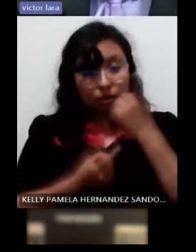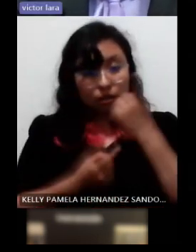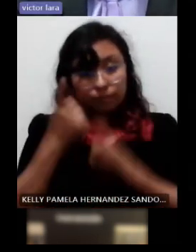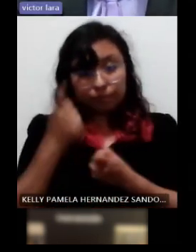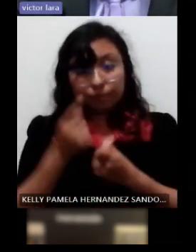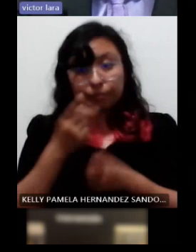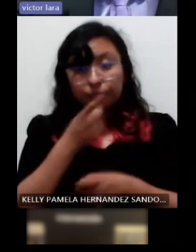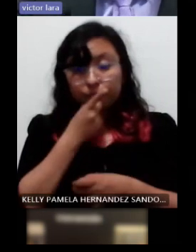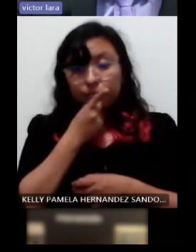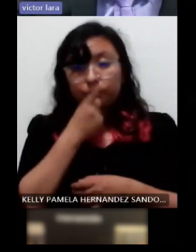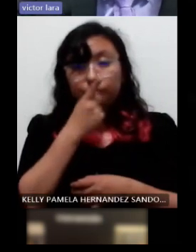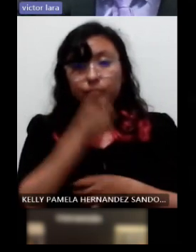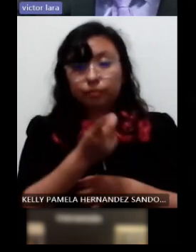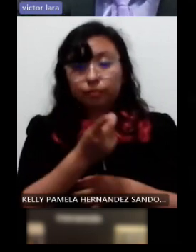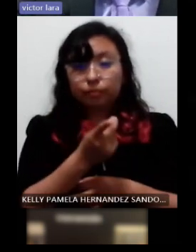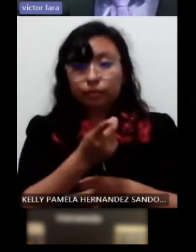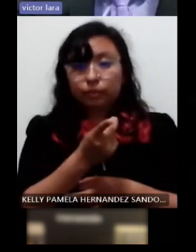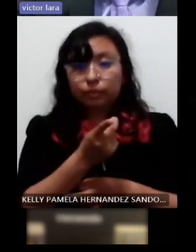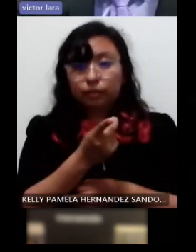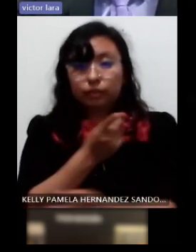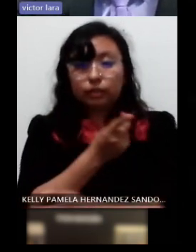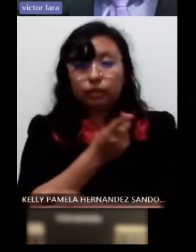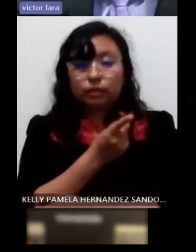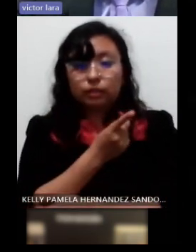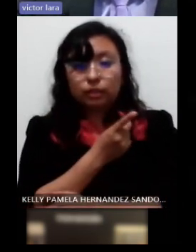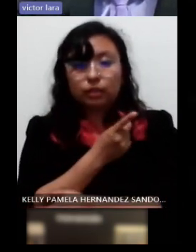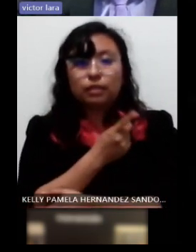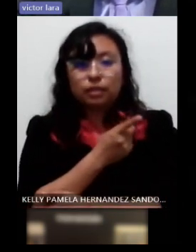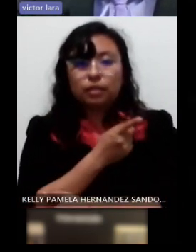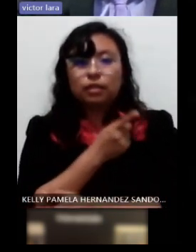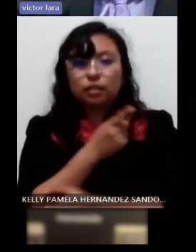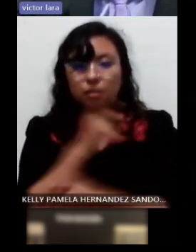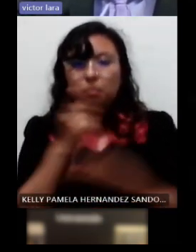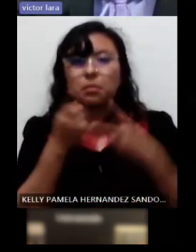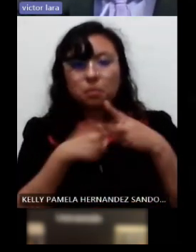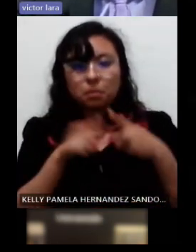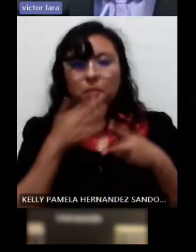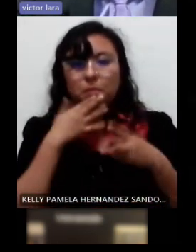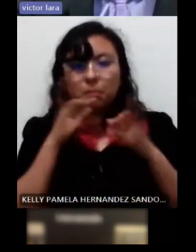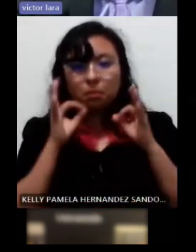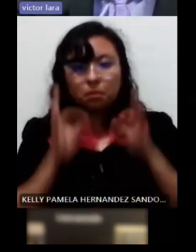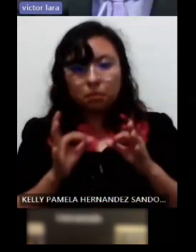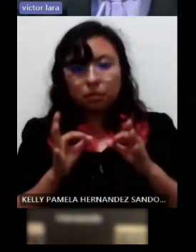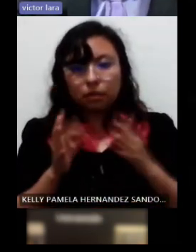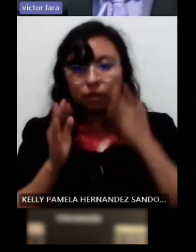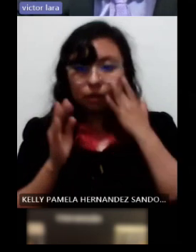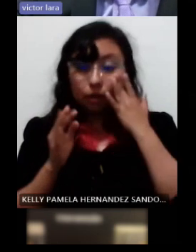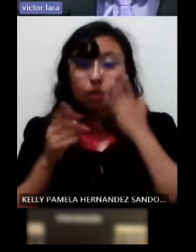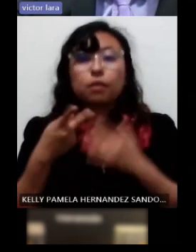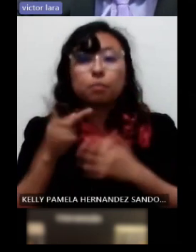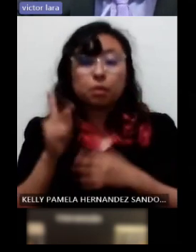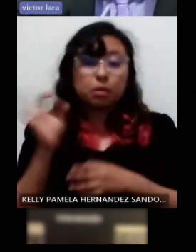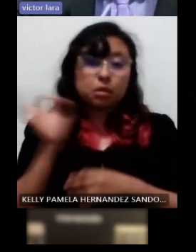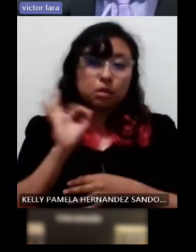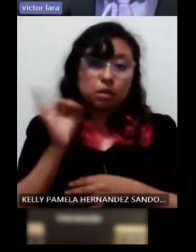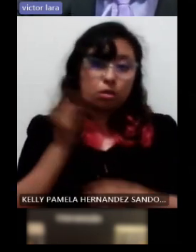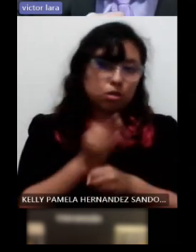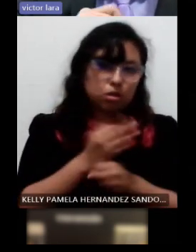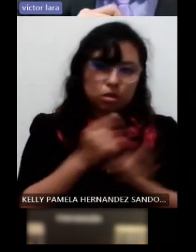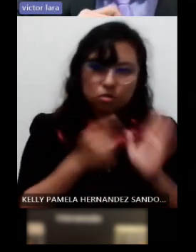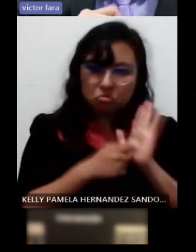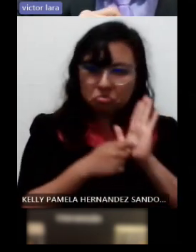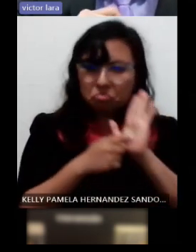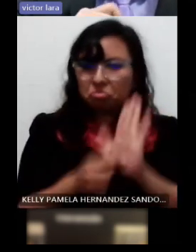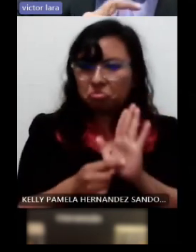vemos el inicio de una oportunidad tal vez no les pudiera yo ofrecer de manera directa un